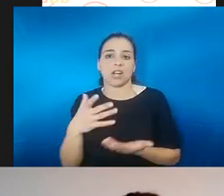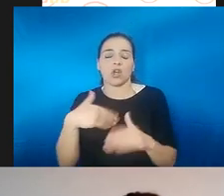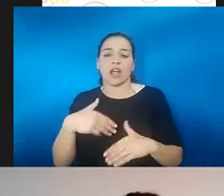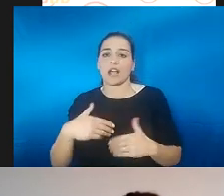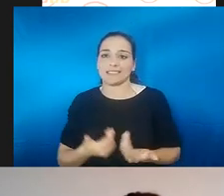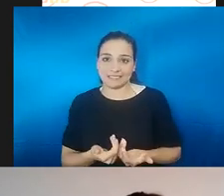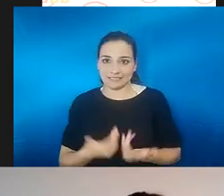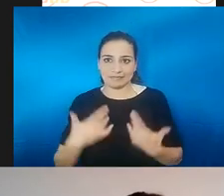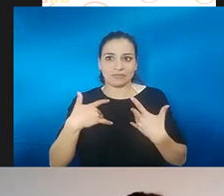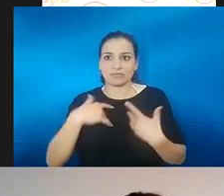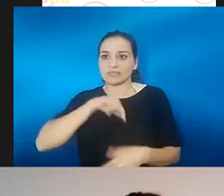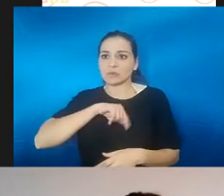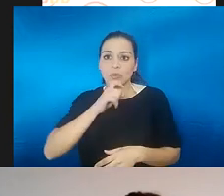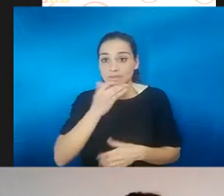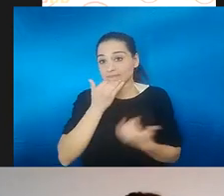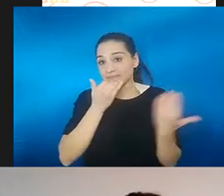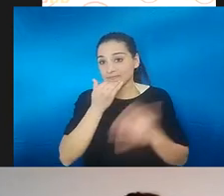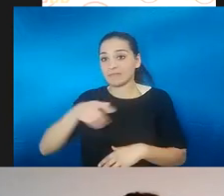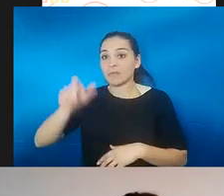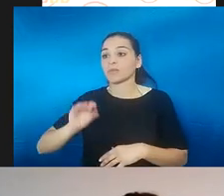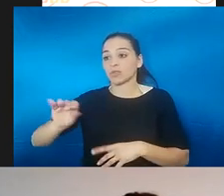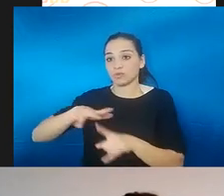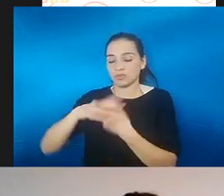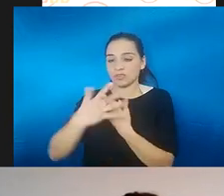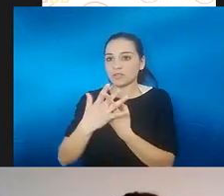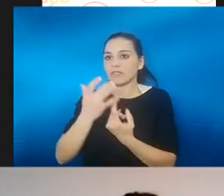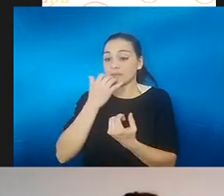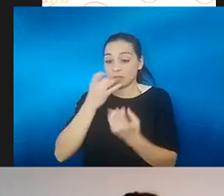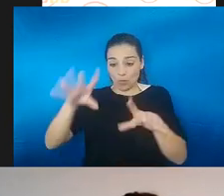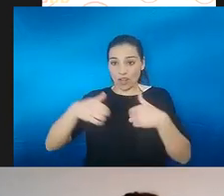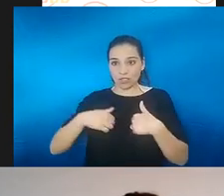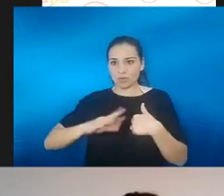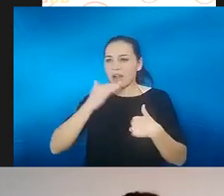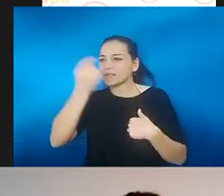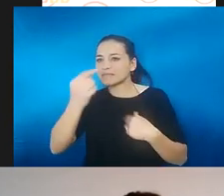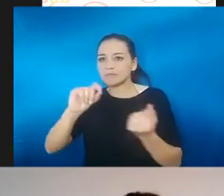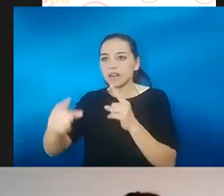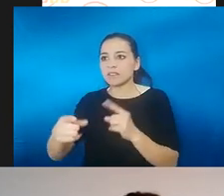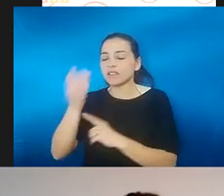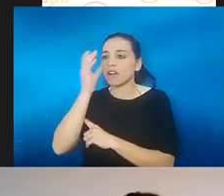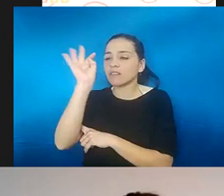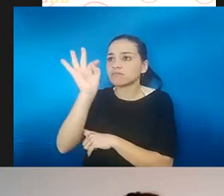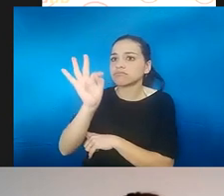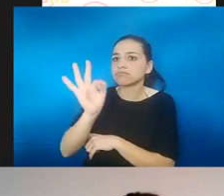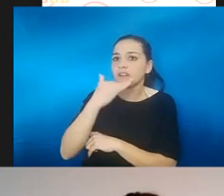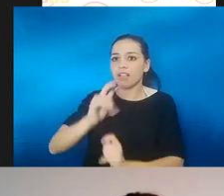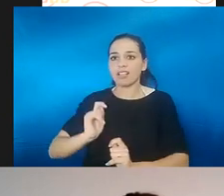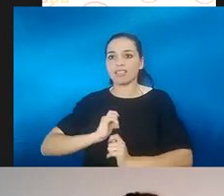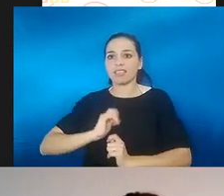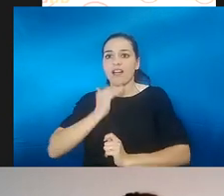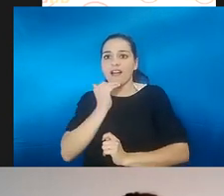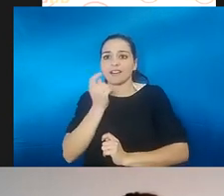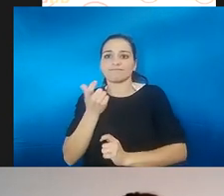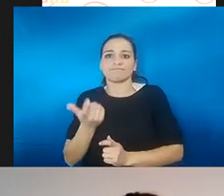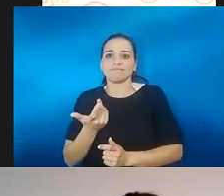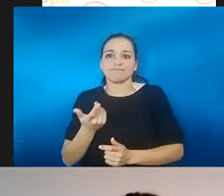Y el mero hecho de escuchar a alguien que tiene algo parecido, ni siquiera lo tuyo, Algo parecido, aunque suene feo, te hace